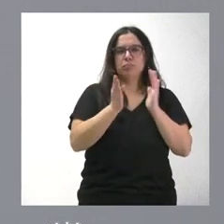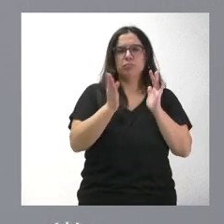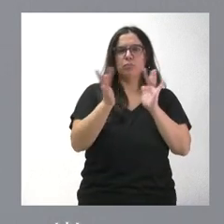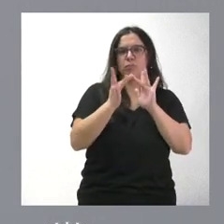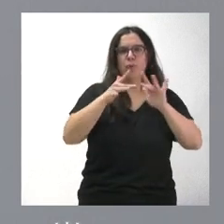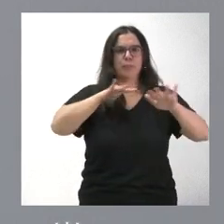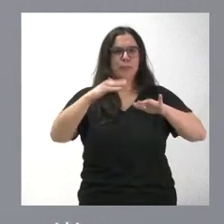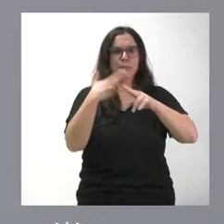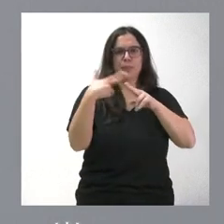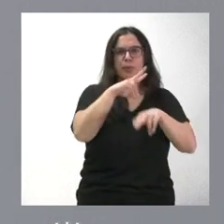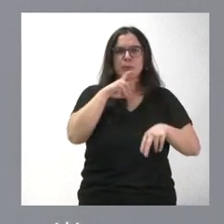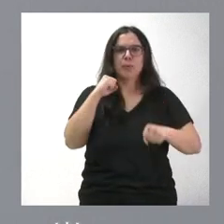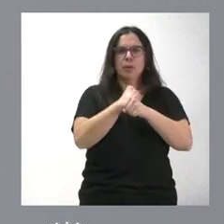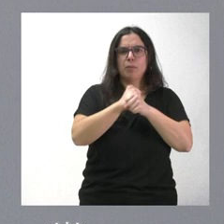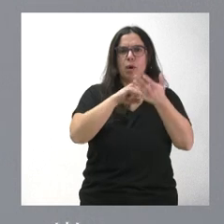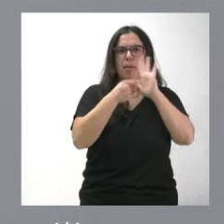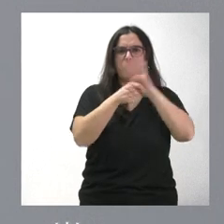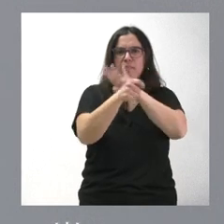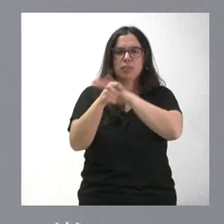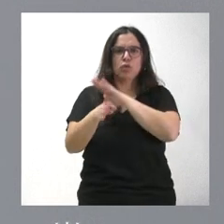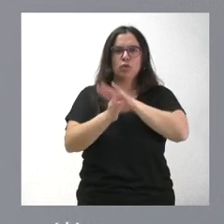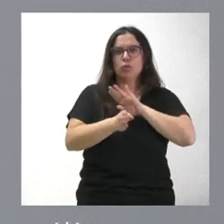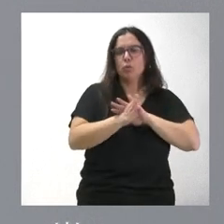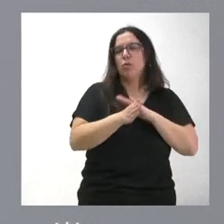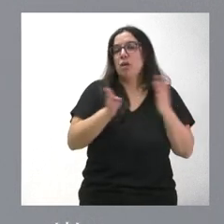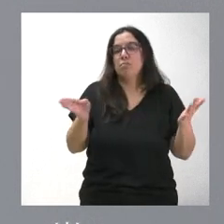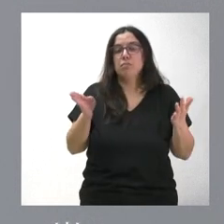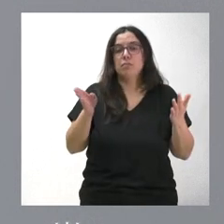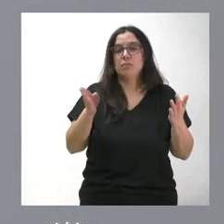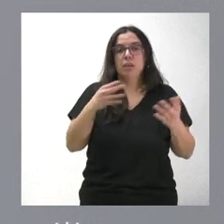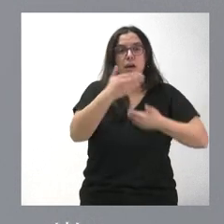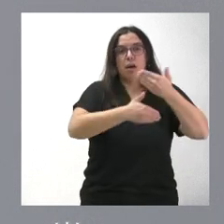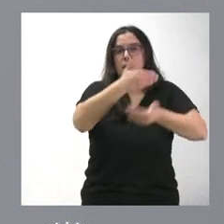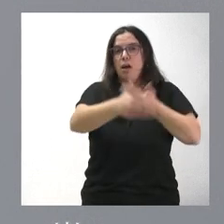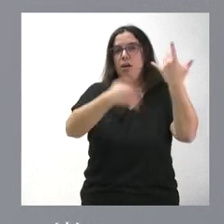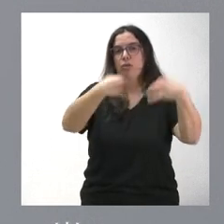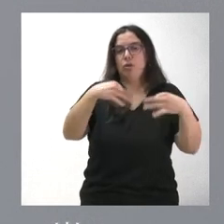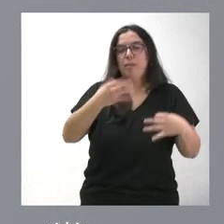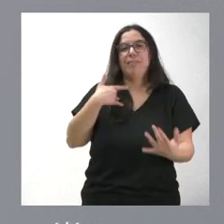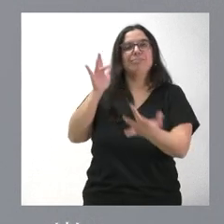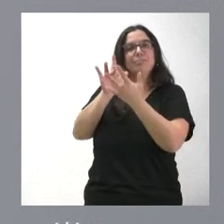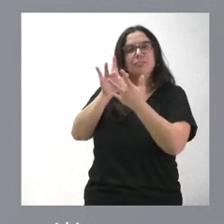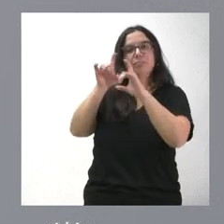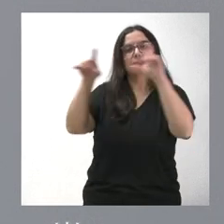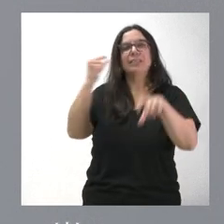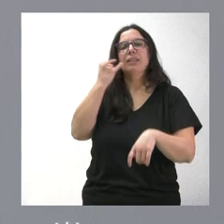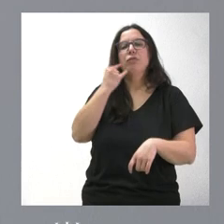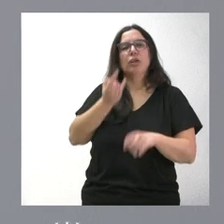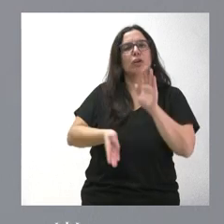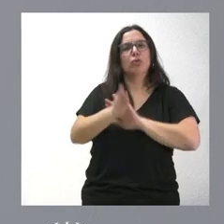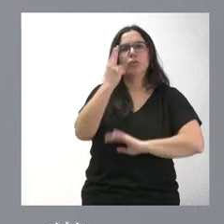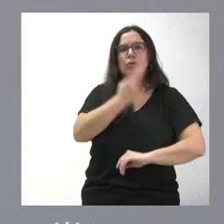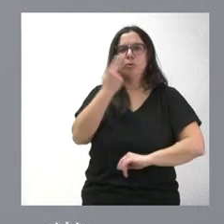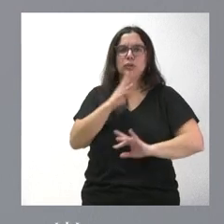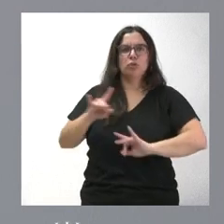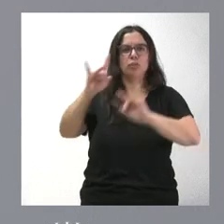actividad, el empleo, los planes de inversión, y que, por tanto, todo esto se desarrolle y nuestra relación con Telefónica siga siendo igual de compromiso con esta